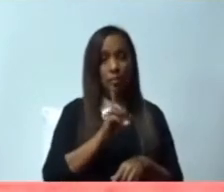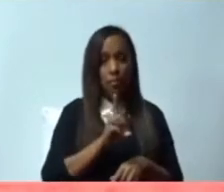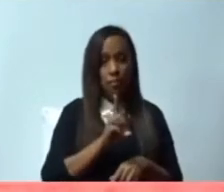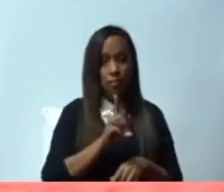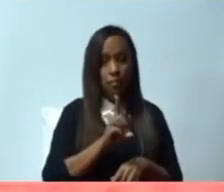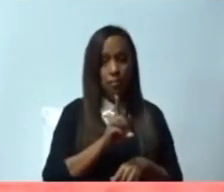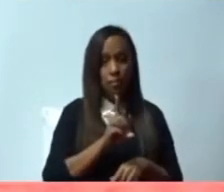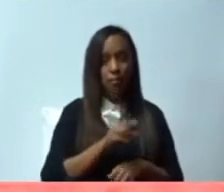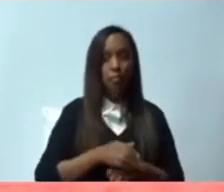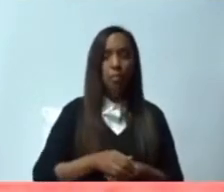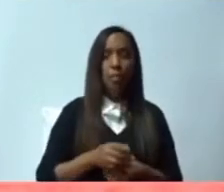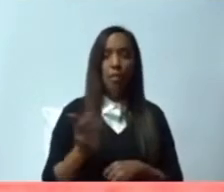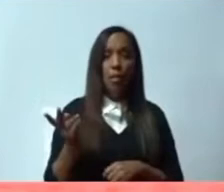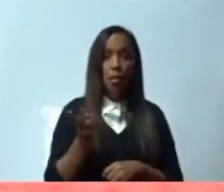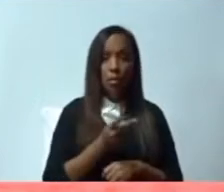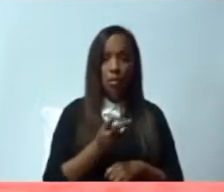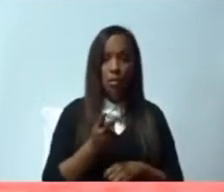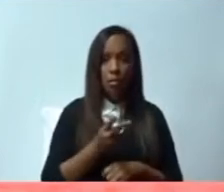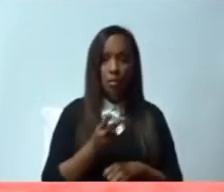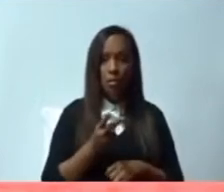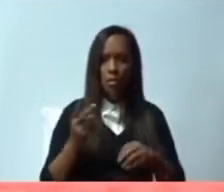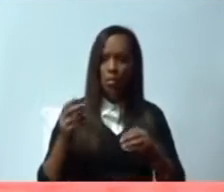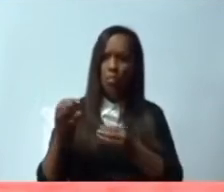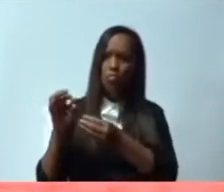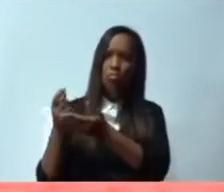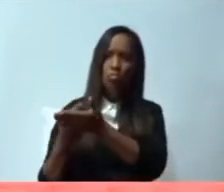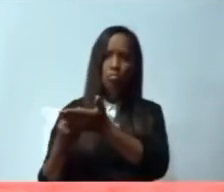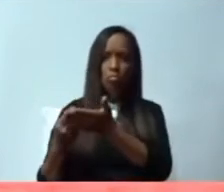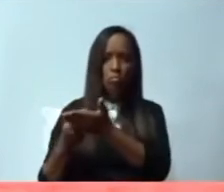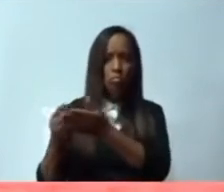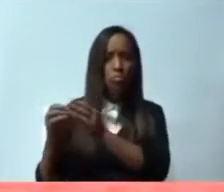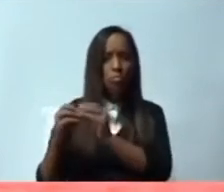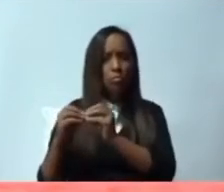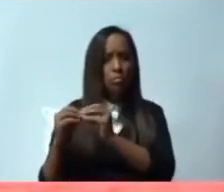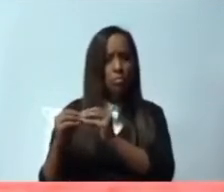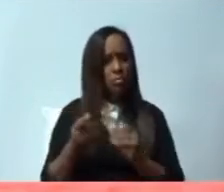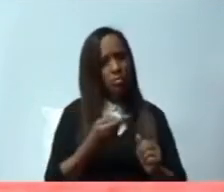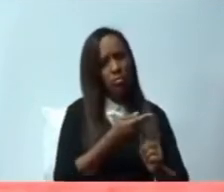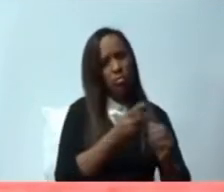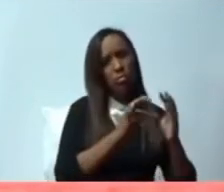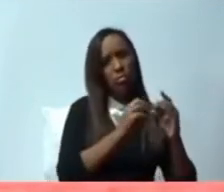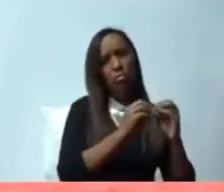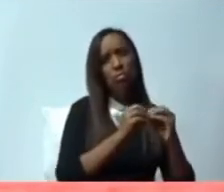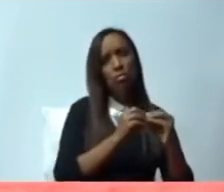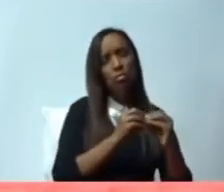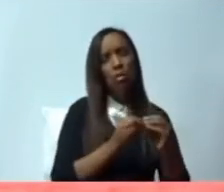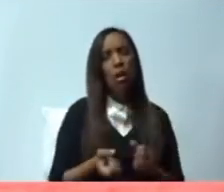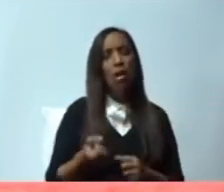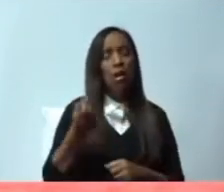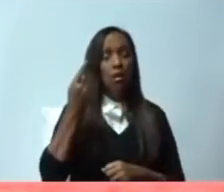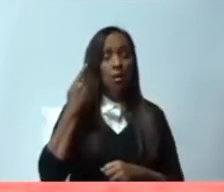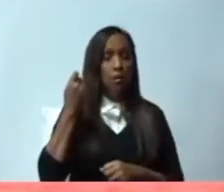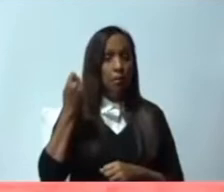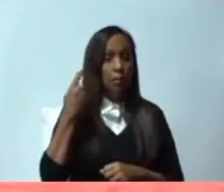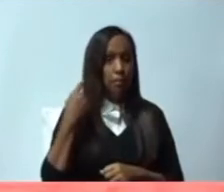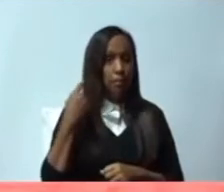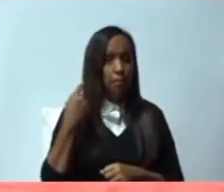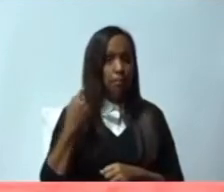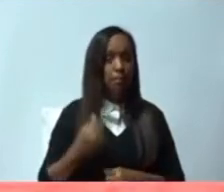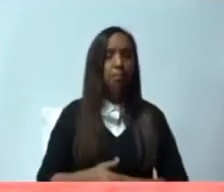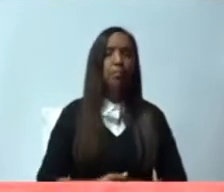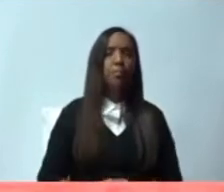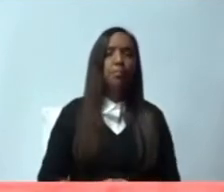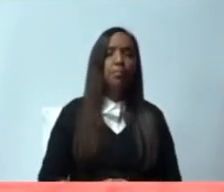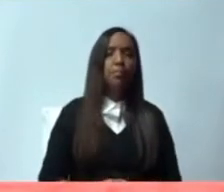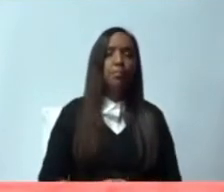es porque de una u otra manera el partido de gobierno que se encargó durante todos los años de oposición